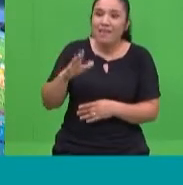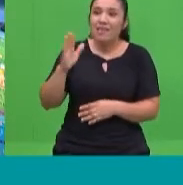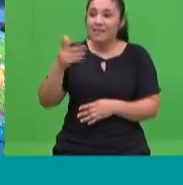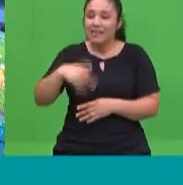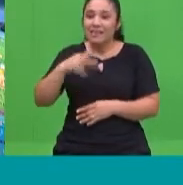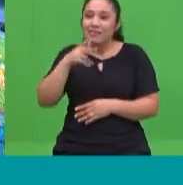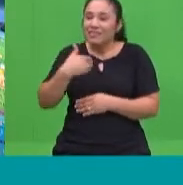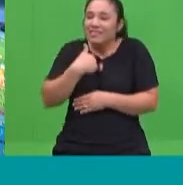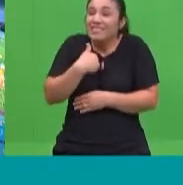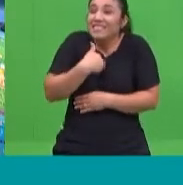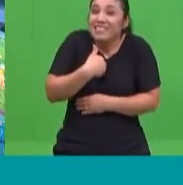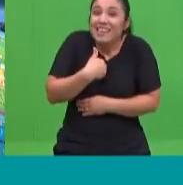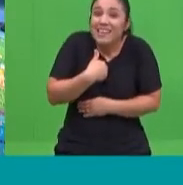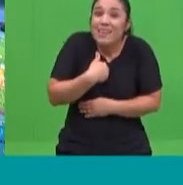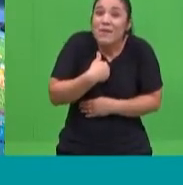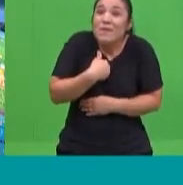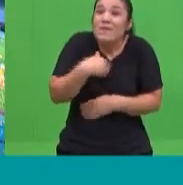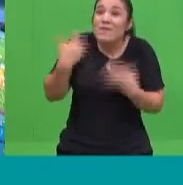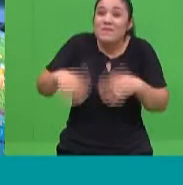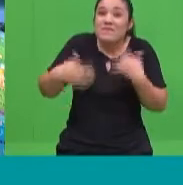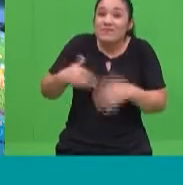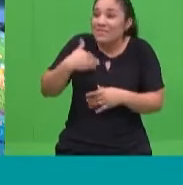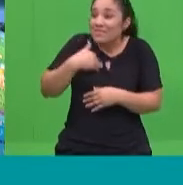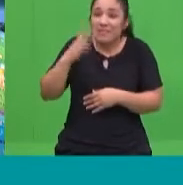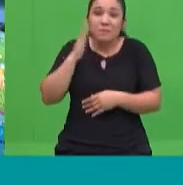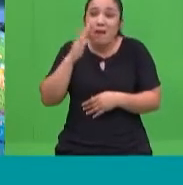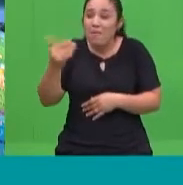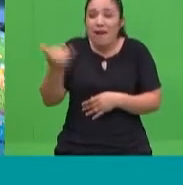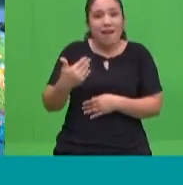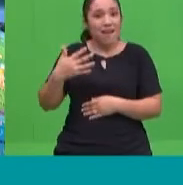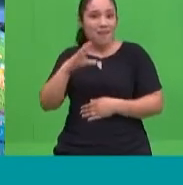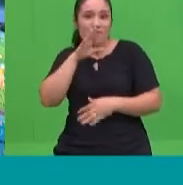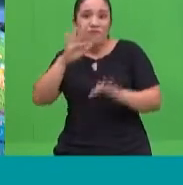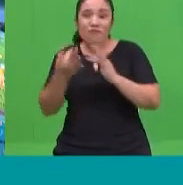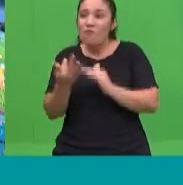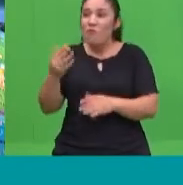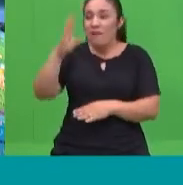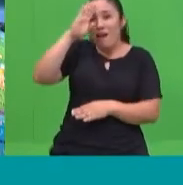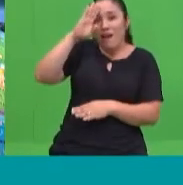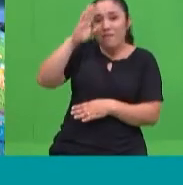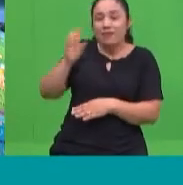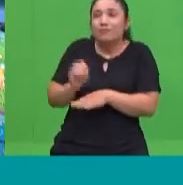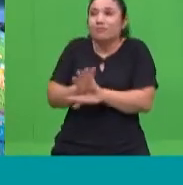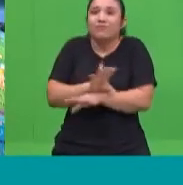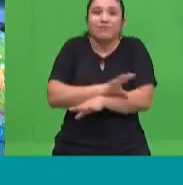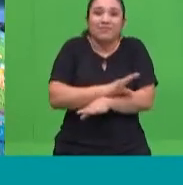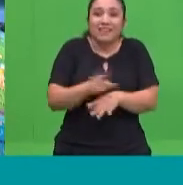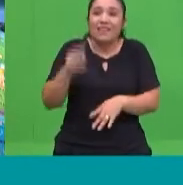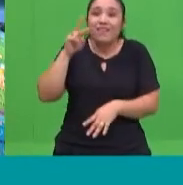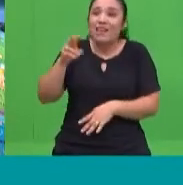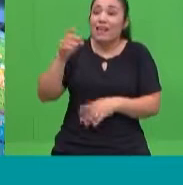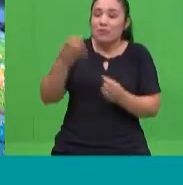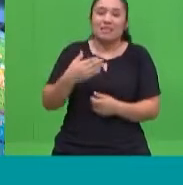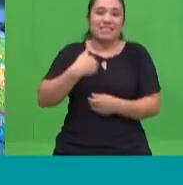se sienten atendidos, se sienten importantes, se sienten en el centro y realmente eso es fundamental